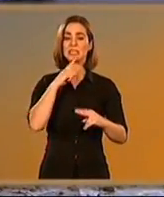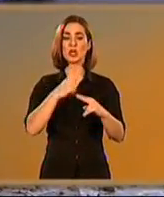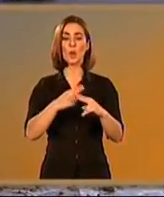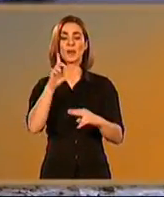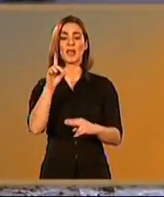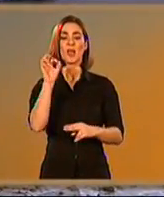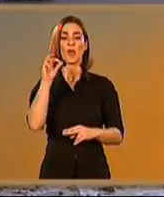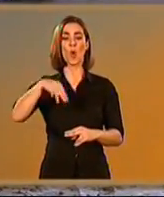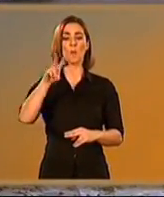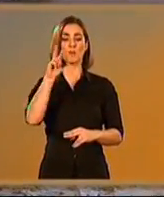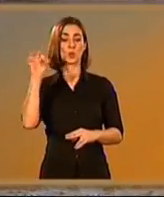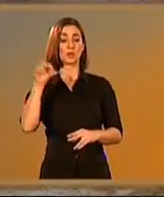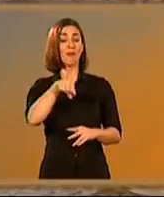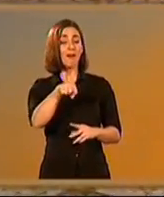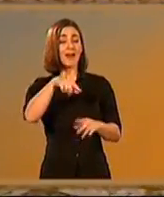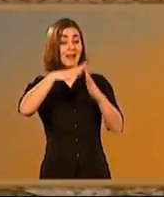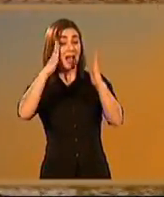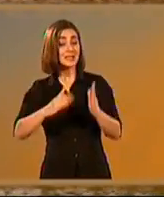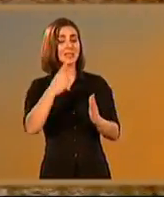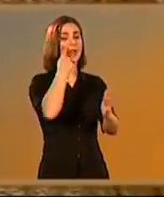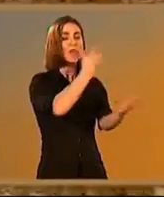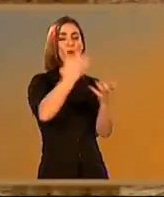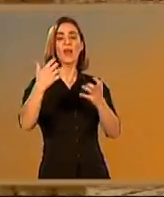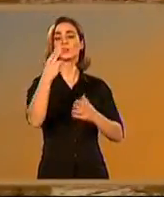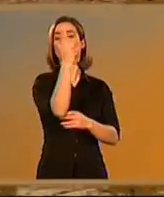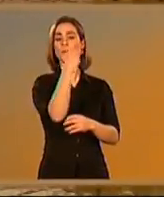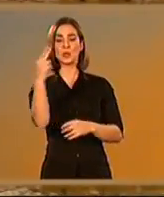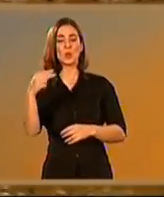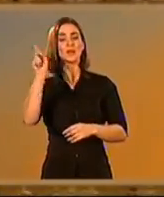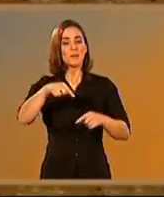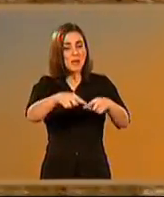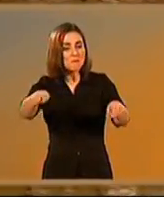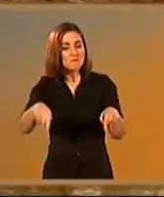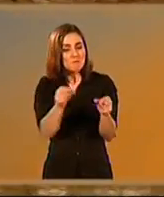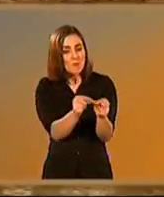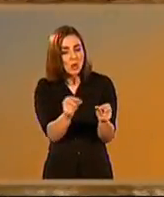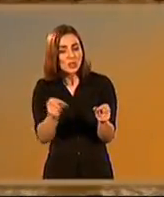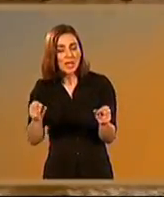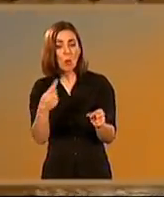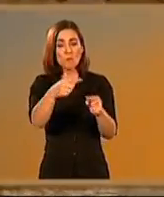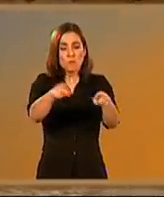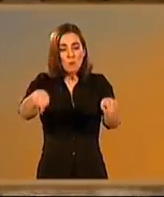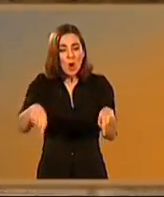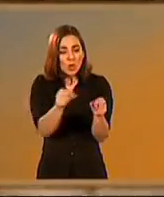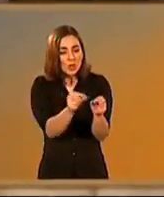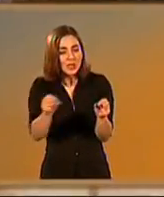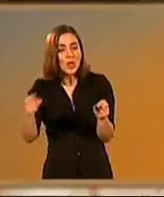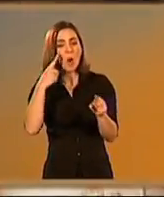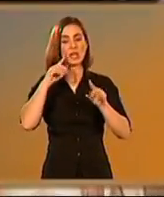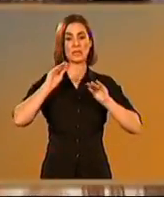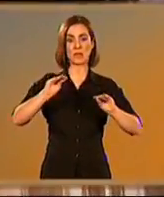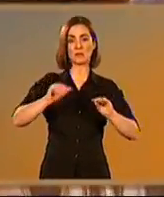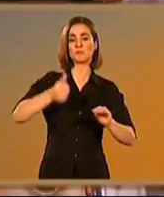Fueron notables sus casas o domus, que estuvieron profusamente decoradas con pinturas y mosaicos, uno de los cuales, el